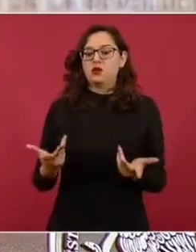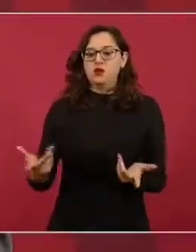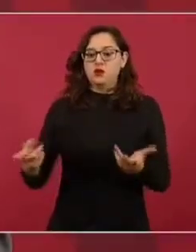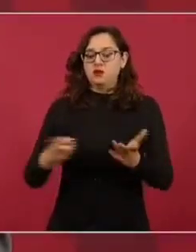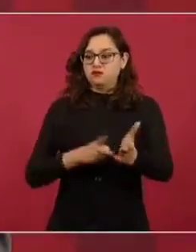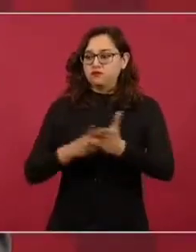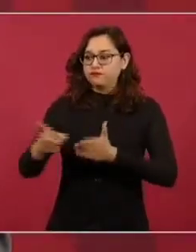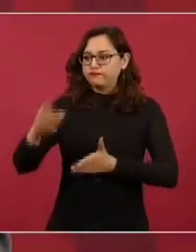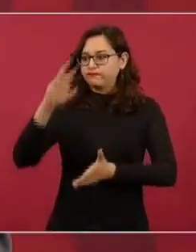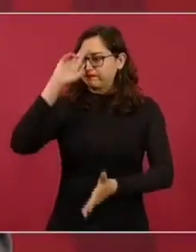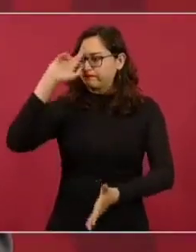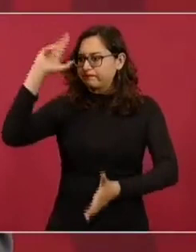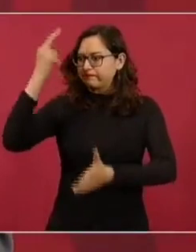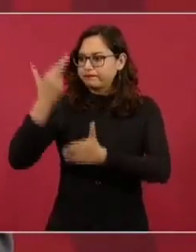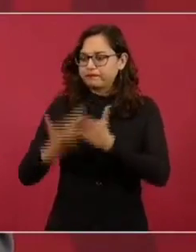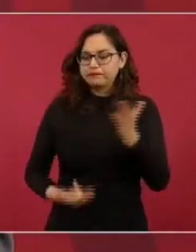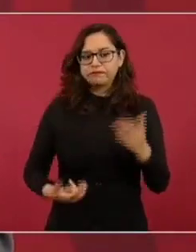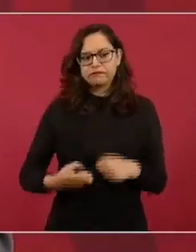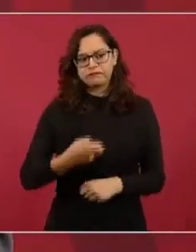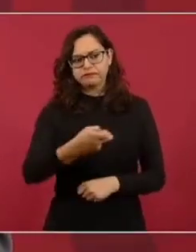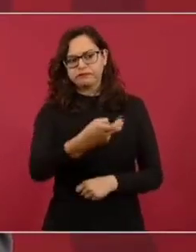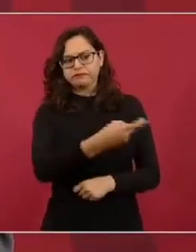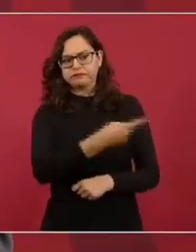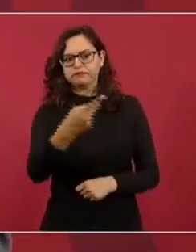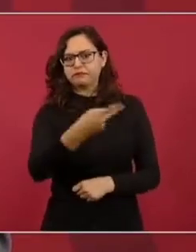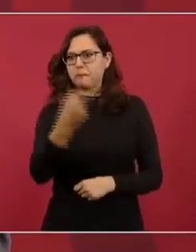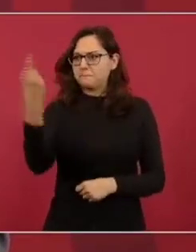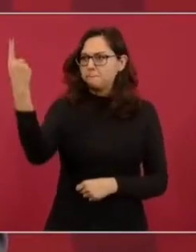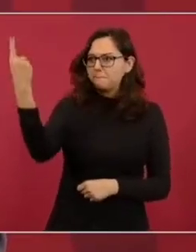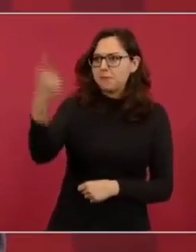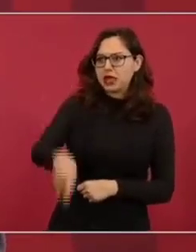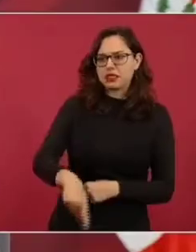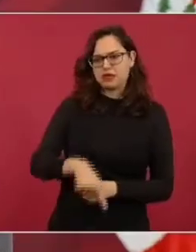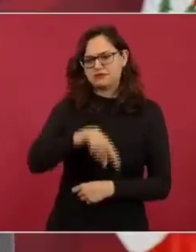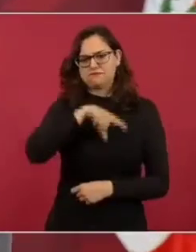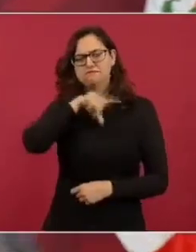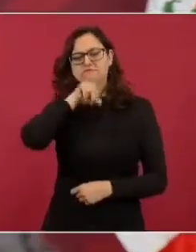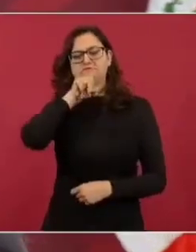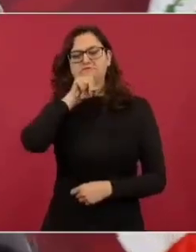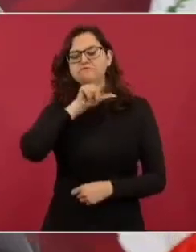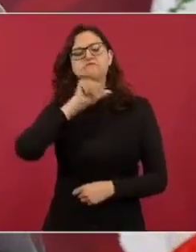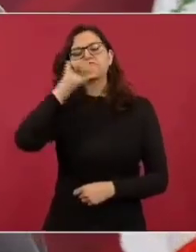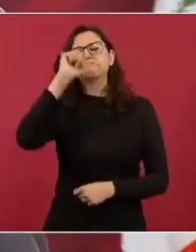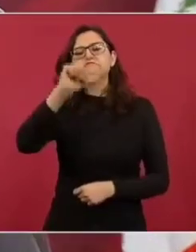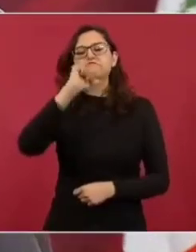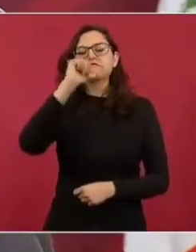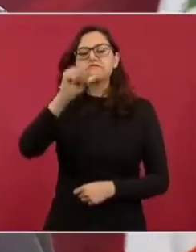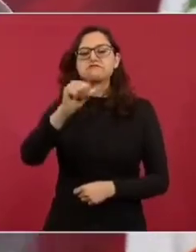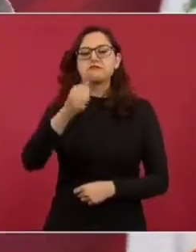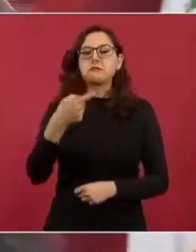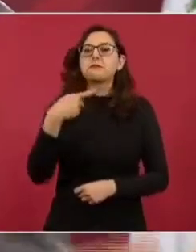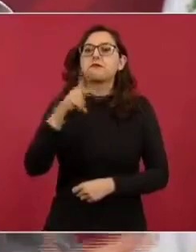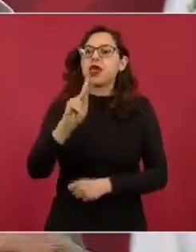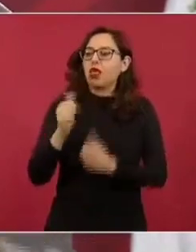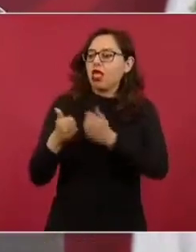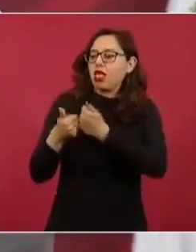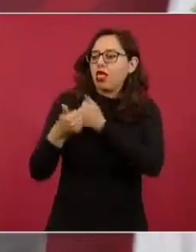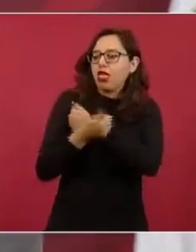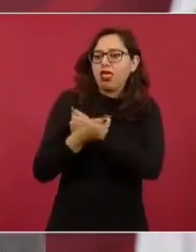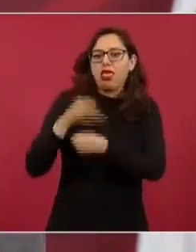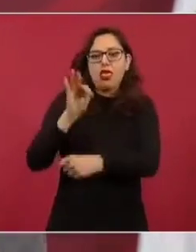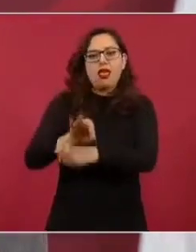propiciaron, ¿por qué? ¿En cubrir?